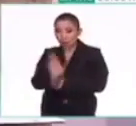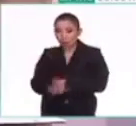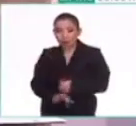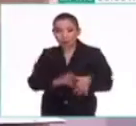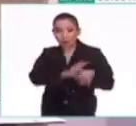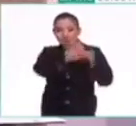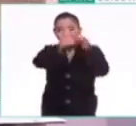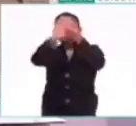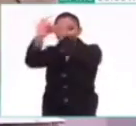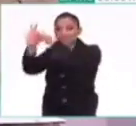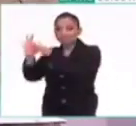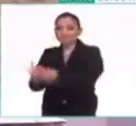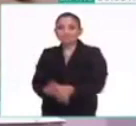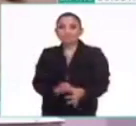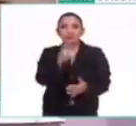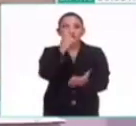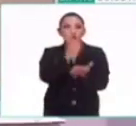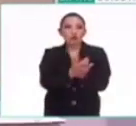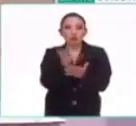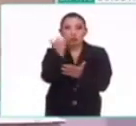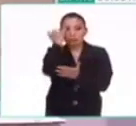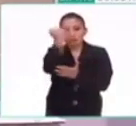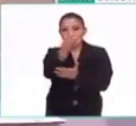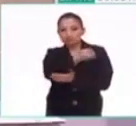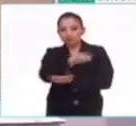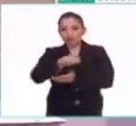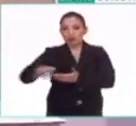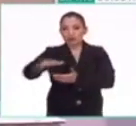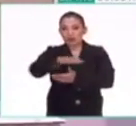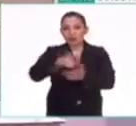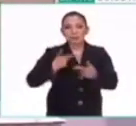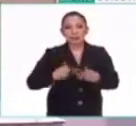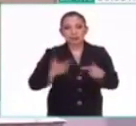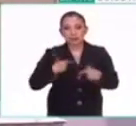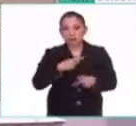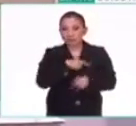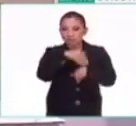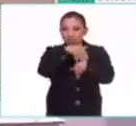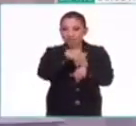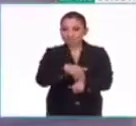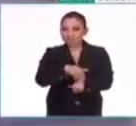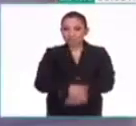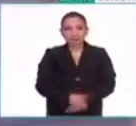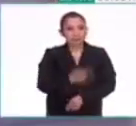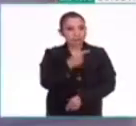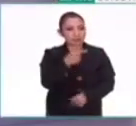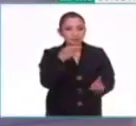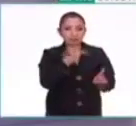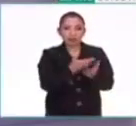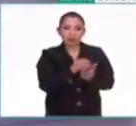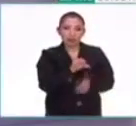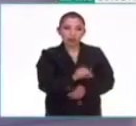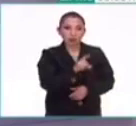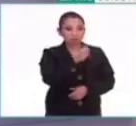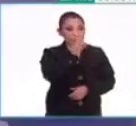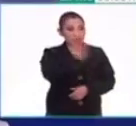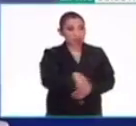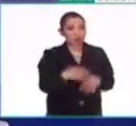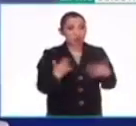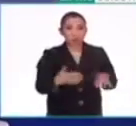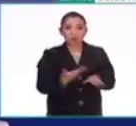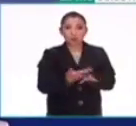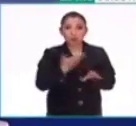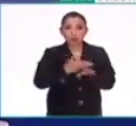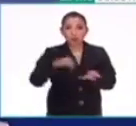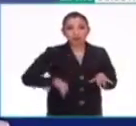es un solo concepto de un orden social que debe de ser seguido. Pues con eso nos quedamos hoy, doctor. De verdad, muy,